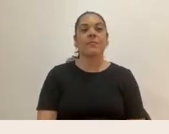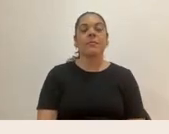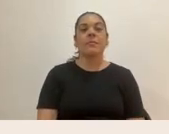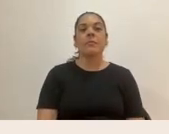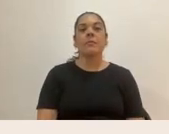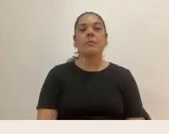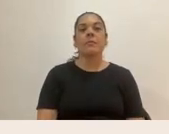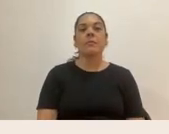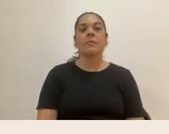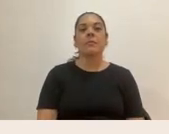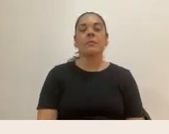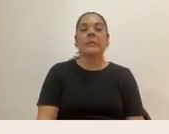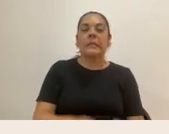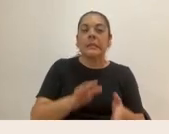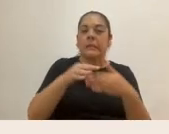Voluble